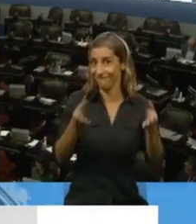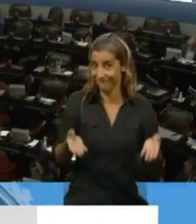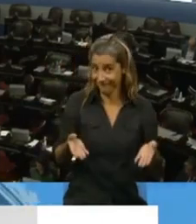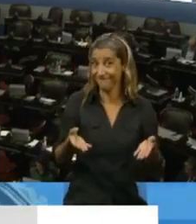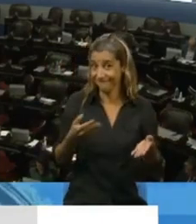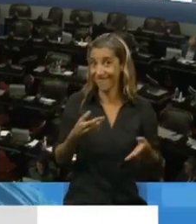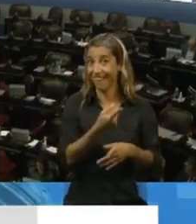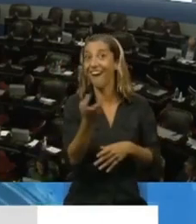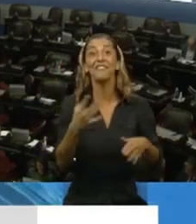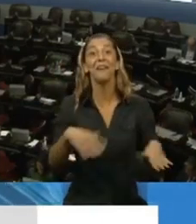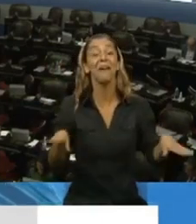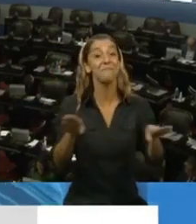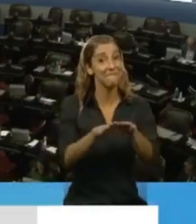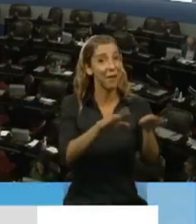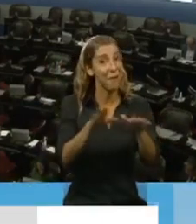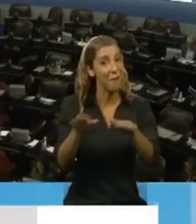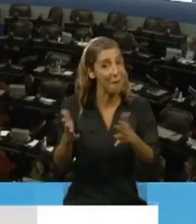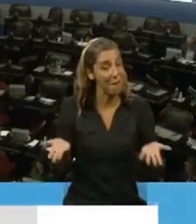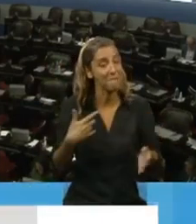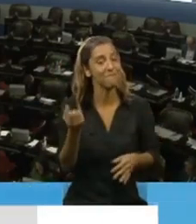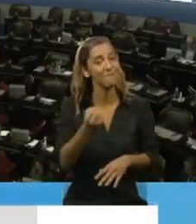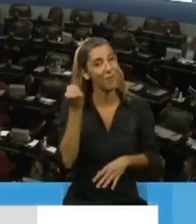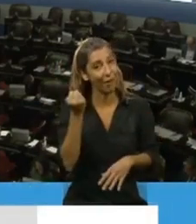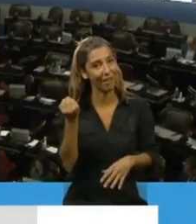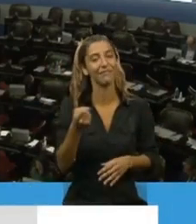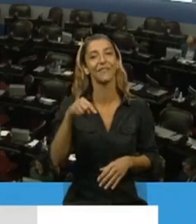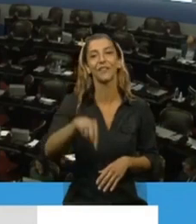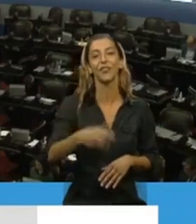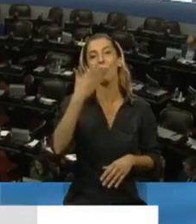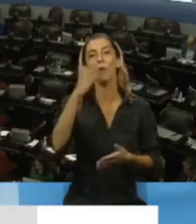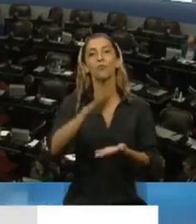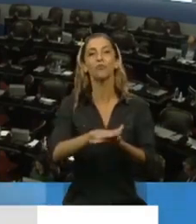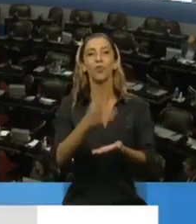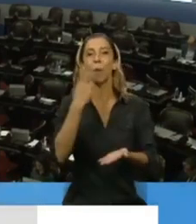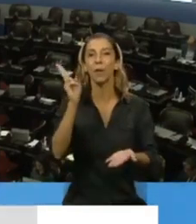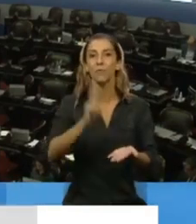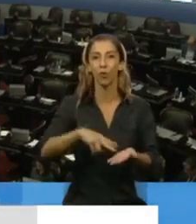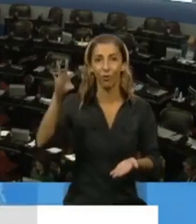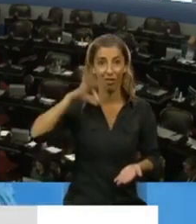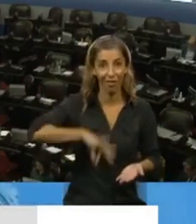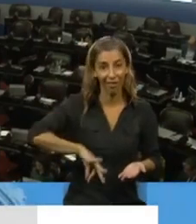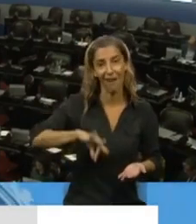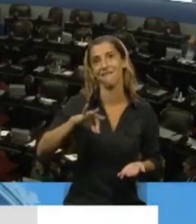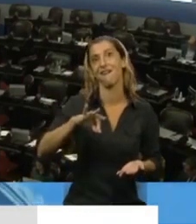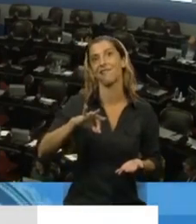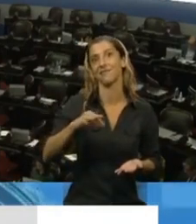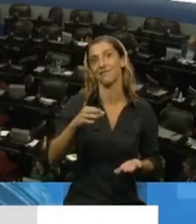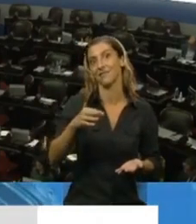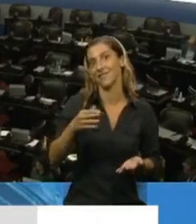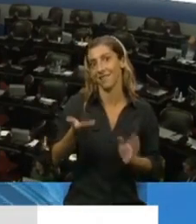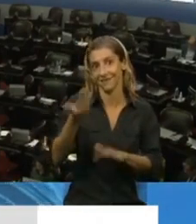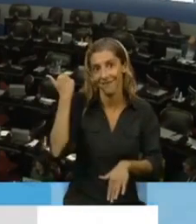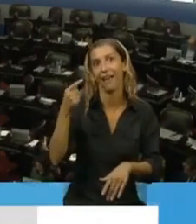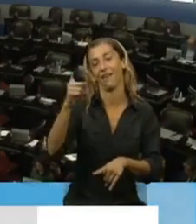tratando este proyecto de ley sobre la exención impositiva de ganancias al sector de la salud, al